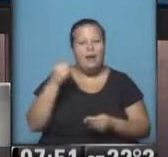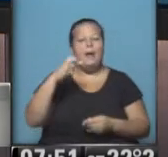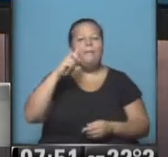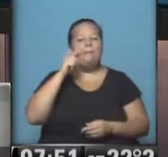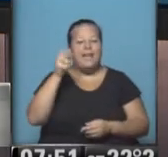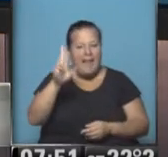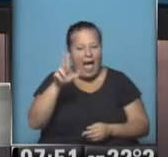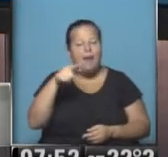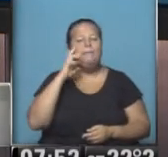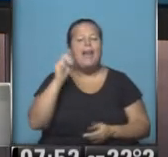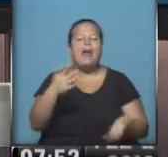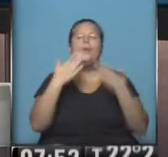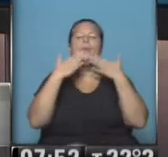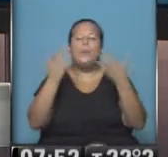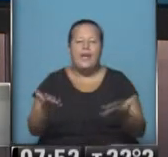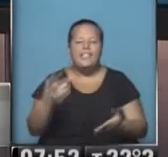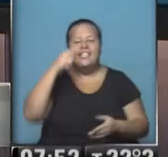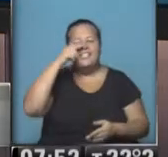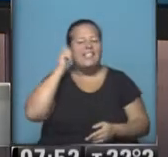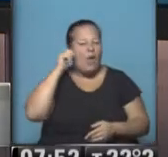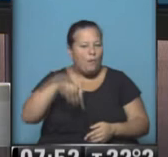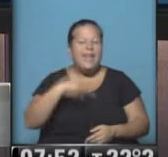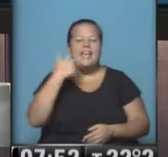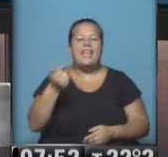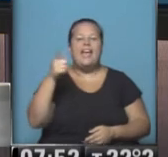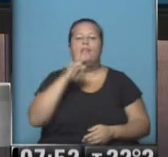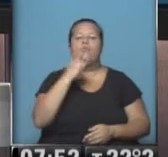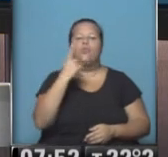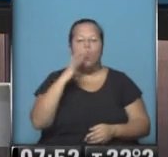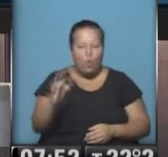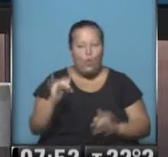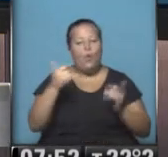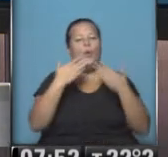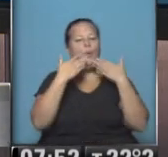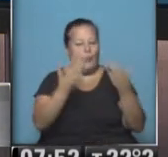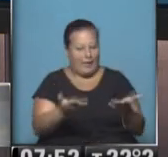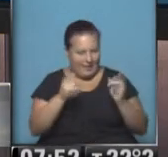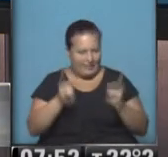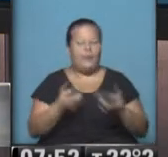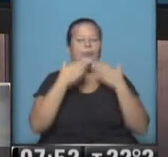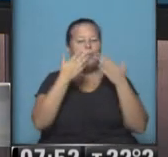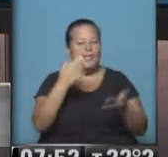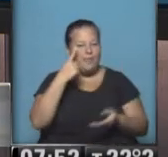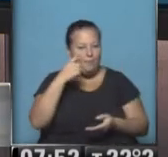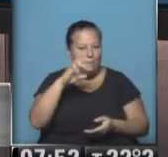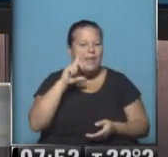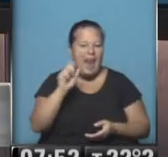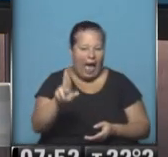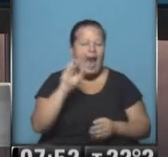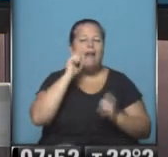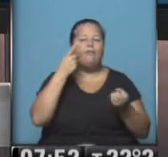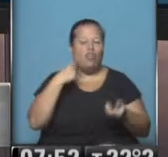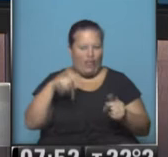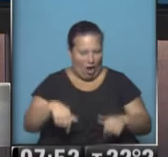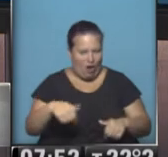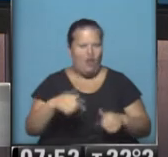Pilar. Pilarcito, un beso enorme, 7 añitos cumples, la hija de Tulio. Sí, le mandamos un besito. Un besito, Pilar, que pases muy lindo día